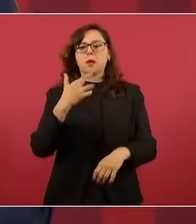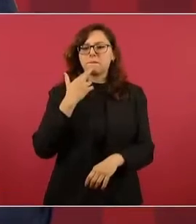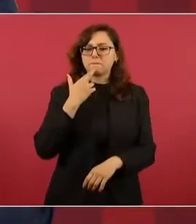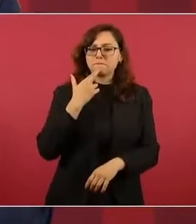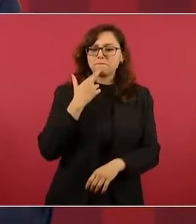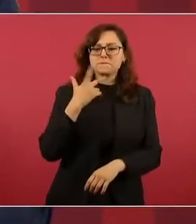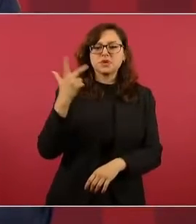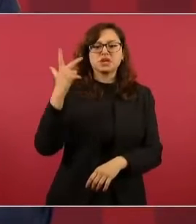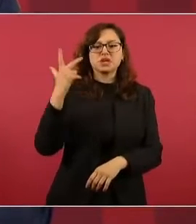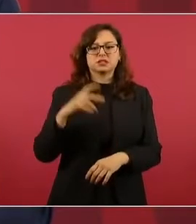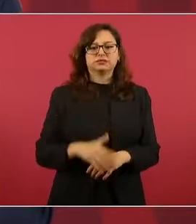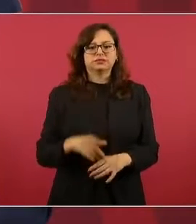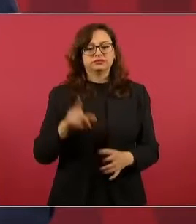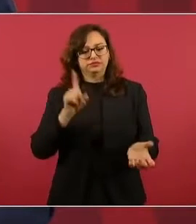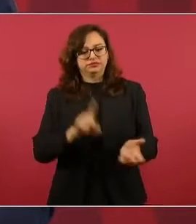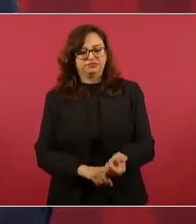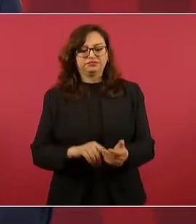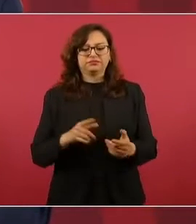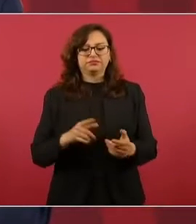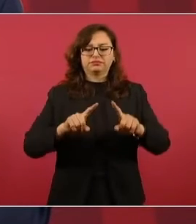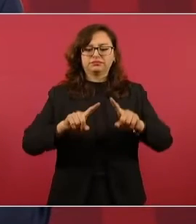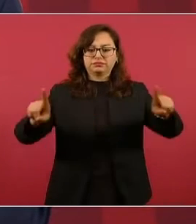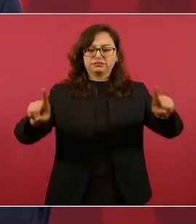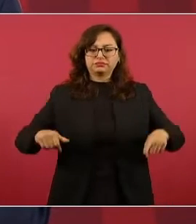buenas albercas, mejor.